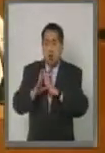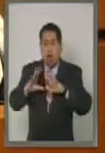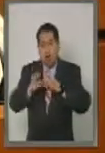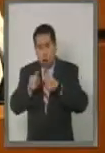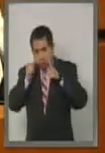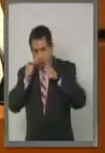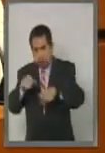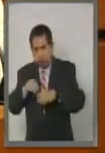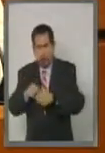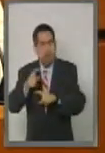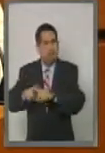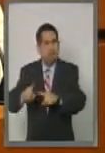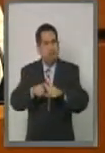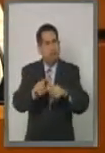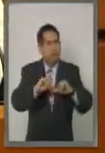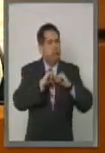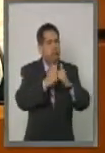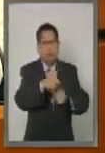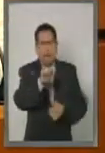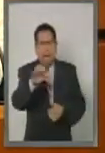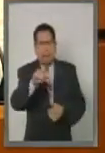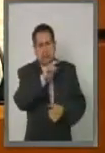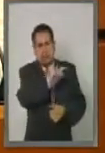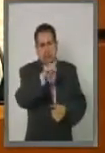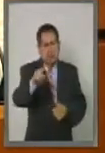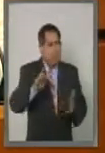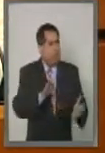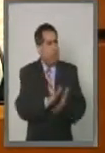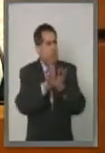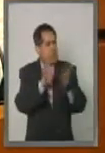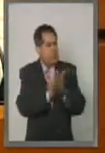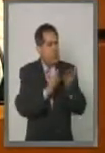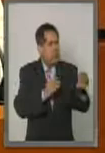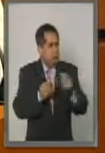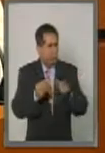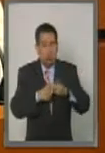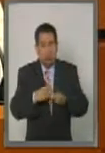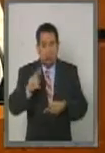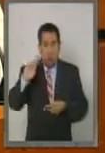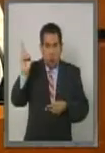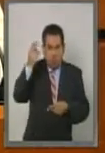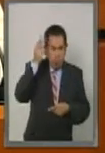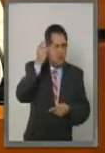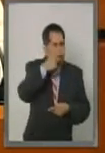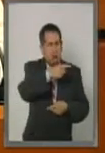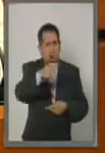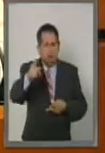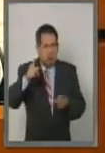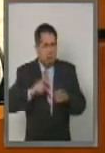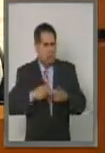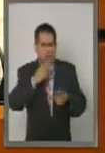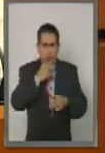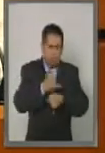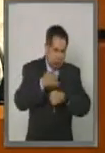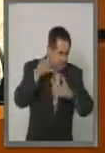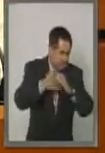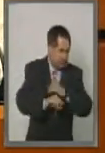diversas organizaciones de la sociedad civil, académicos, académicas, investigadores,